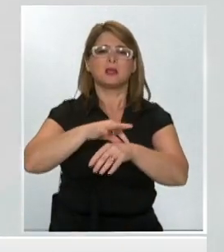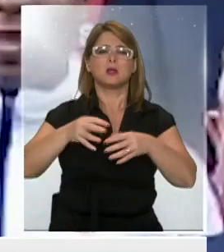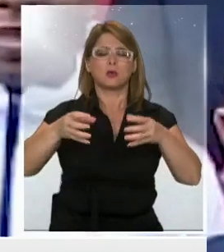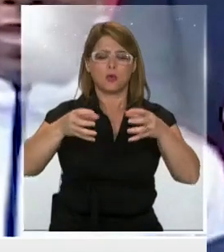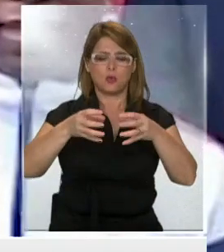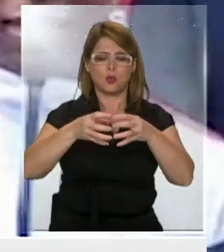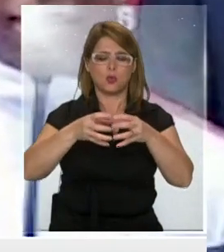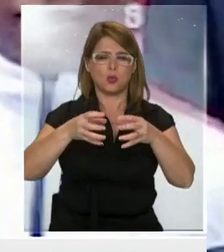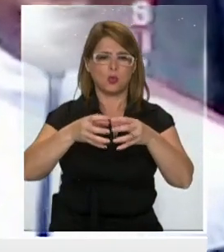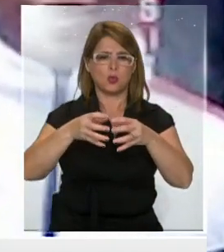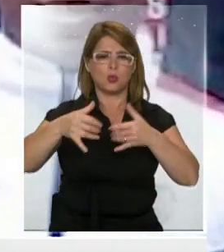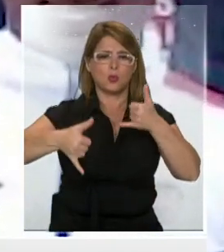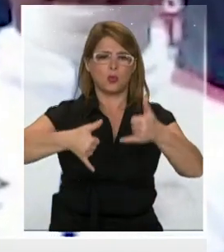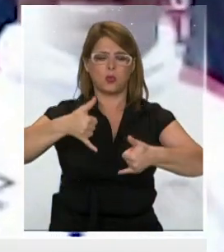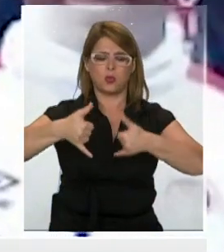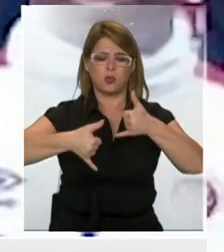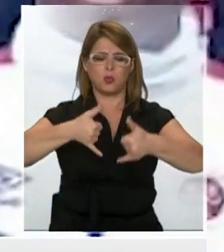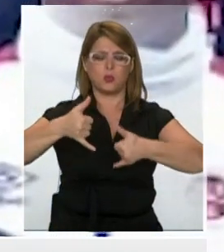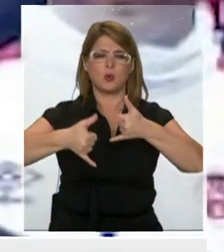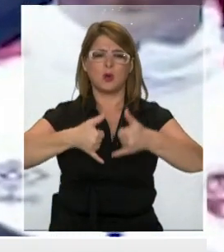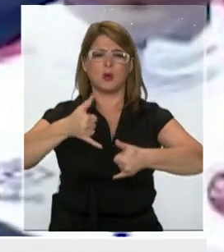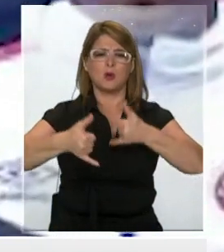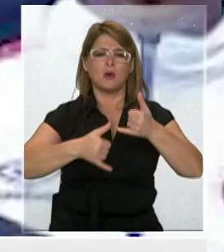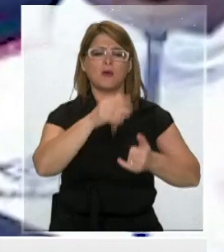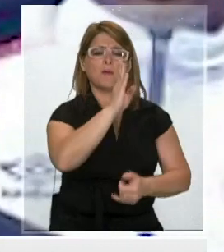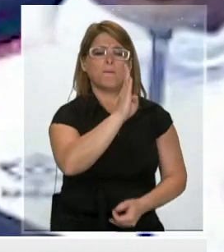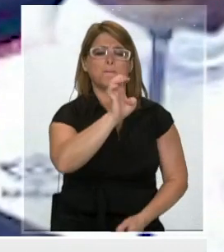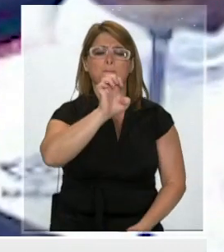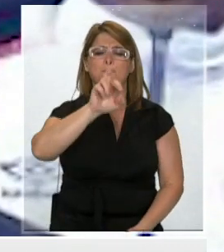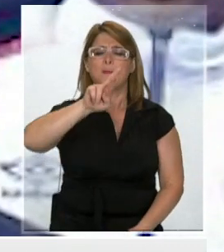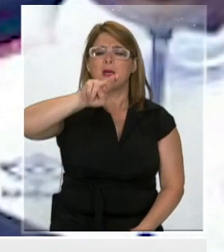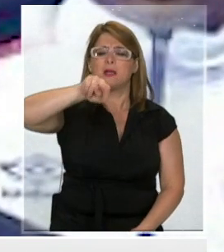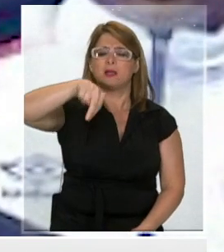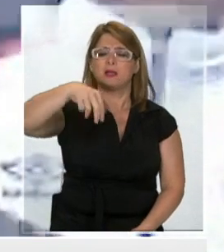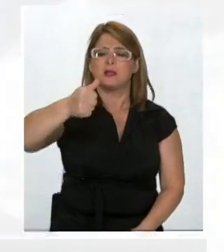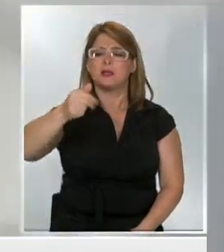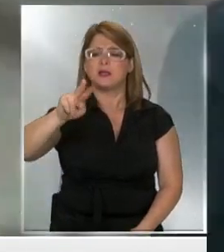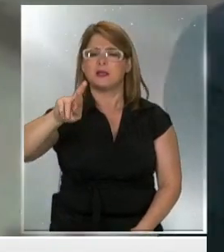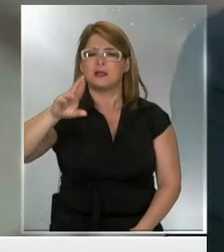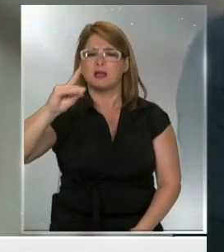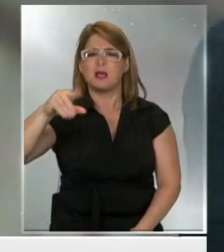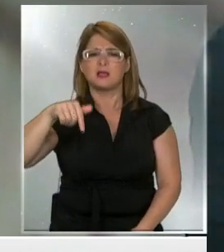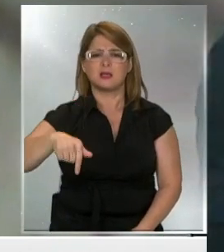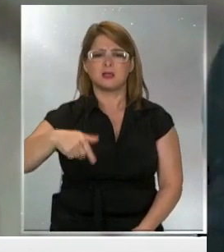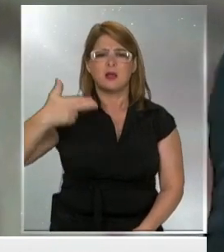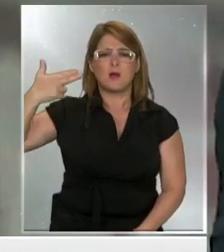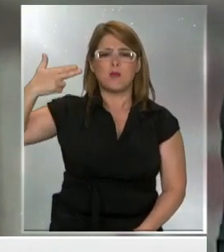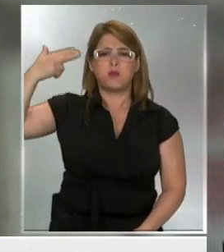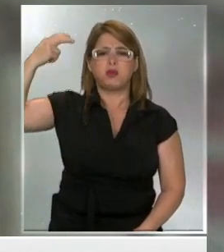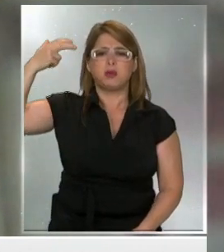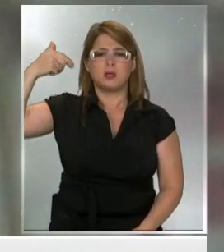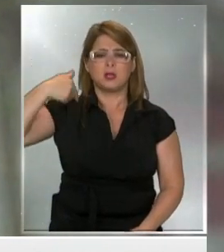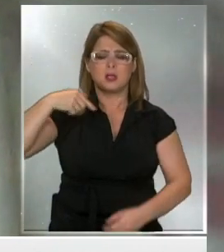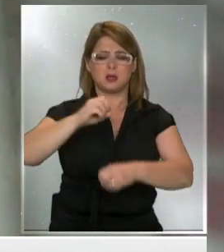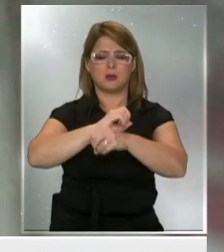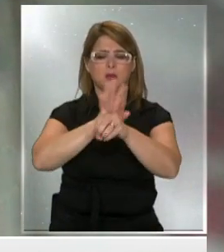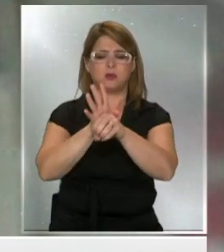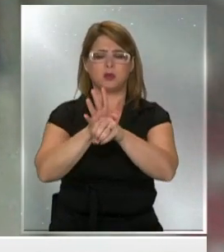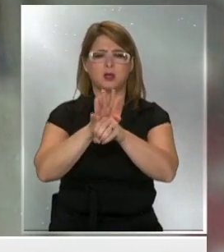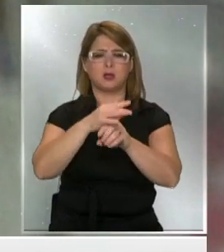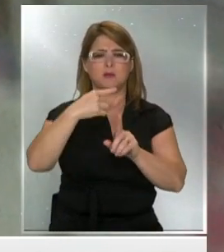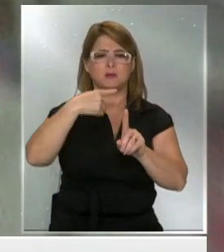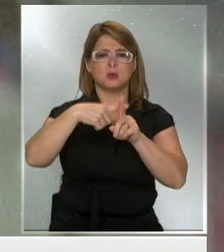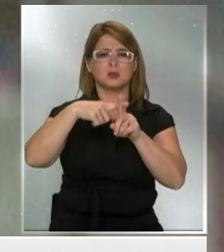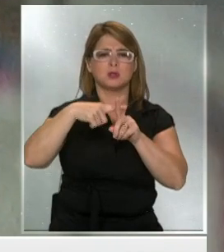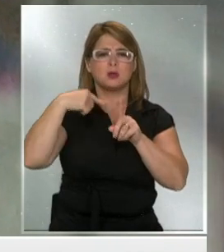Stade de Reims, Bernard González, se suicidó a los 60 años al confirmar que tenía coronavirus. En un